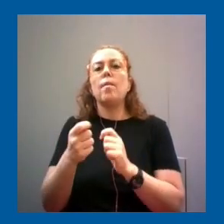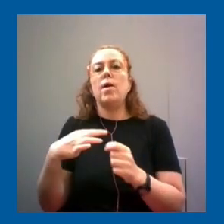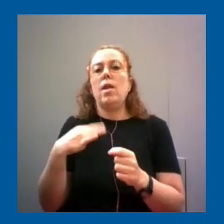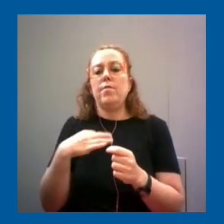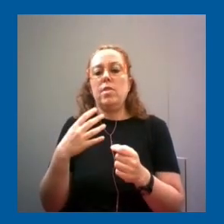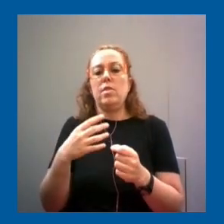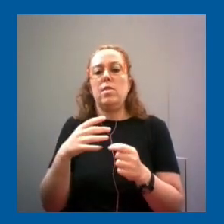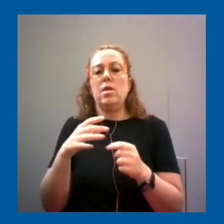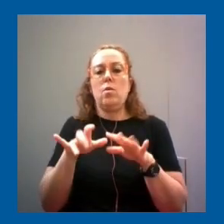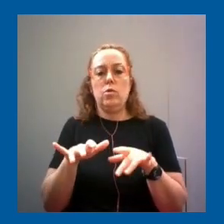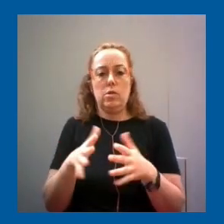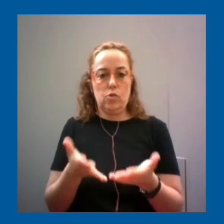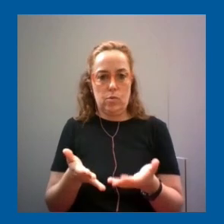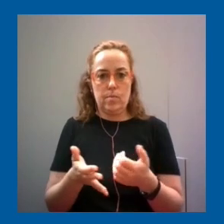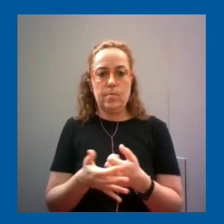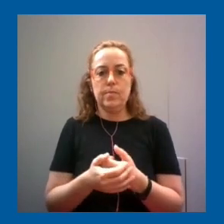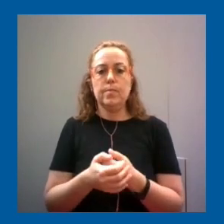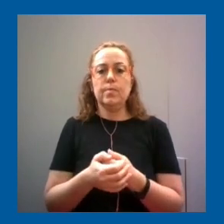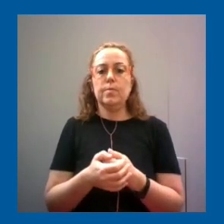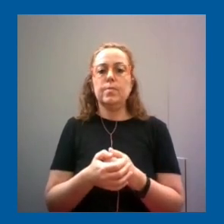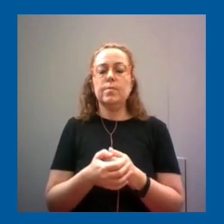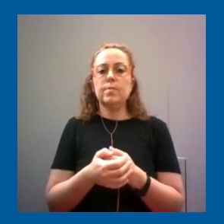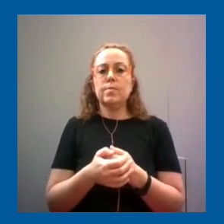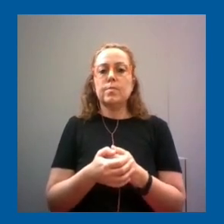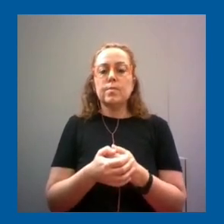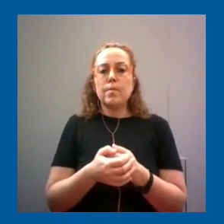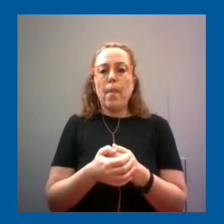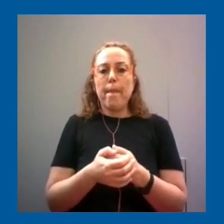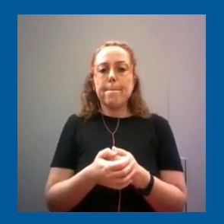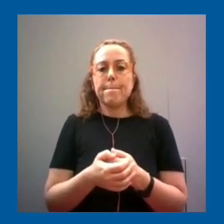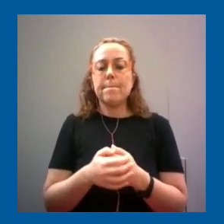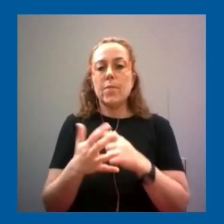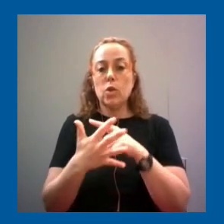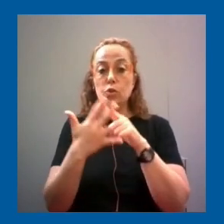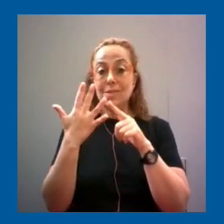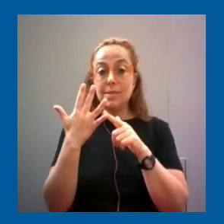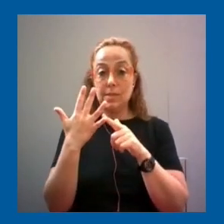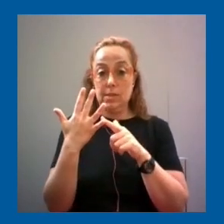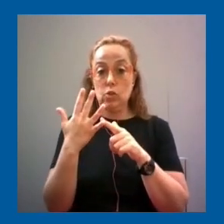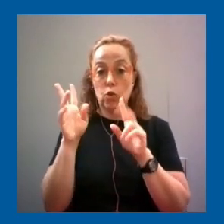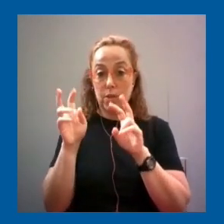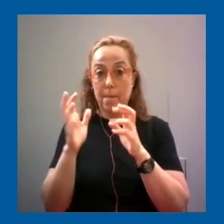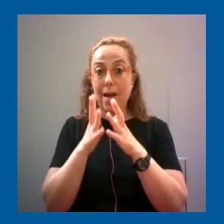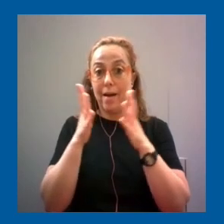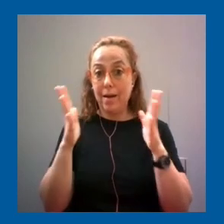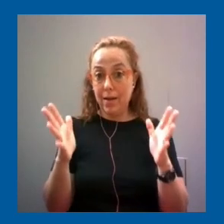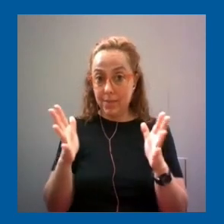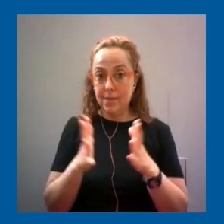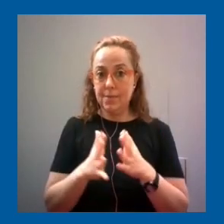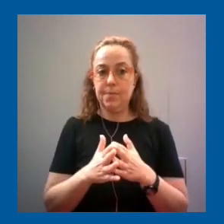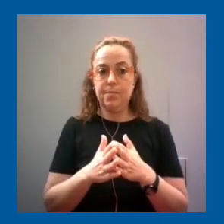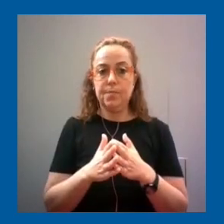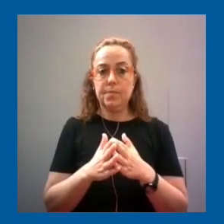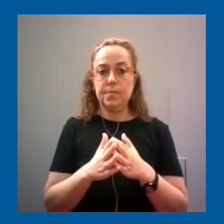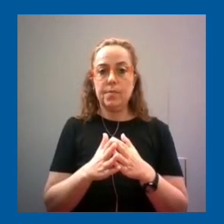hacemos sobre la computación. entonces esos son los cinco grandes temas que se trabajan en general en la